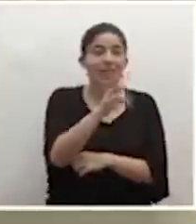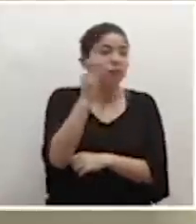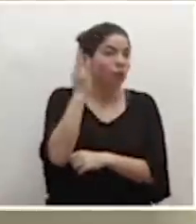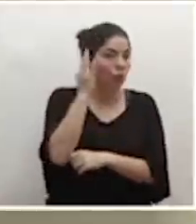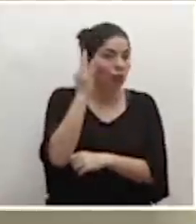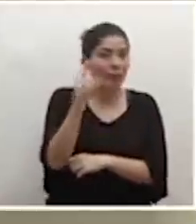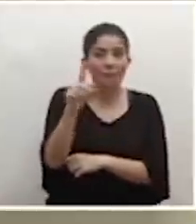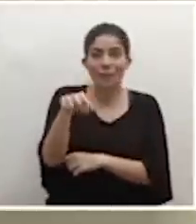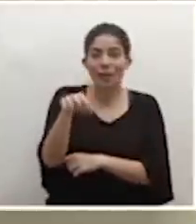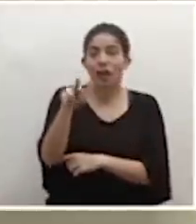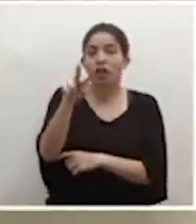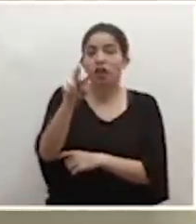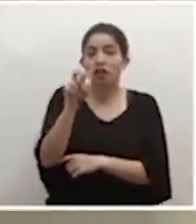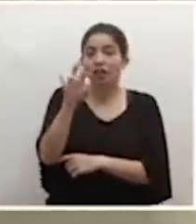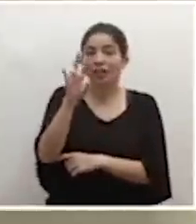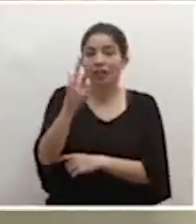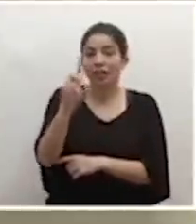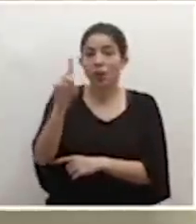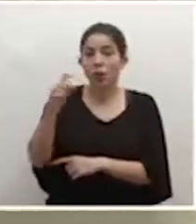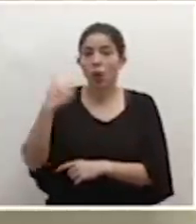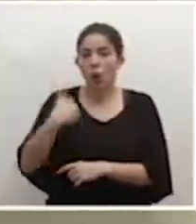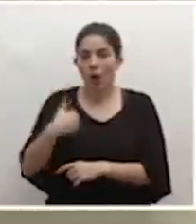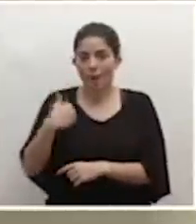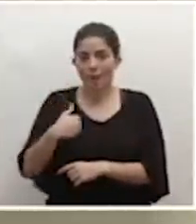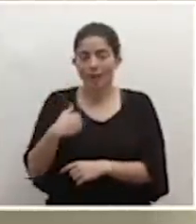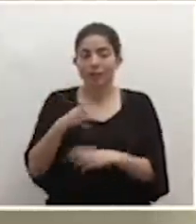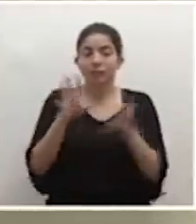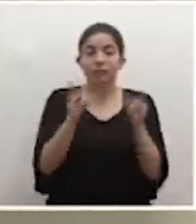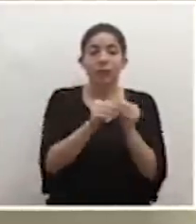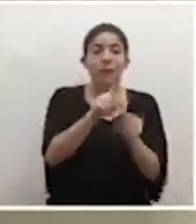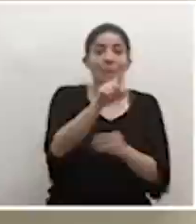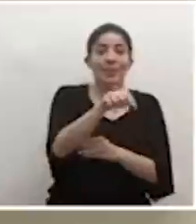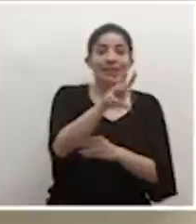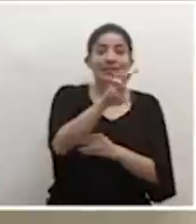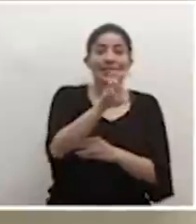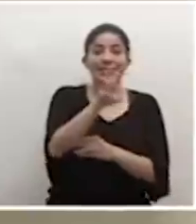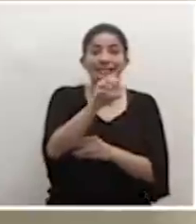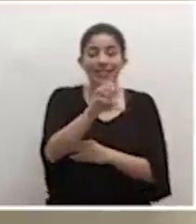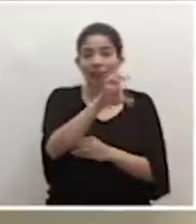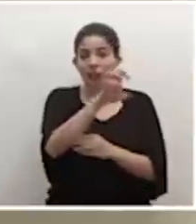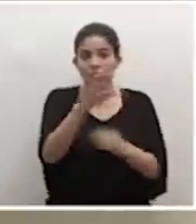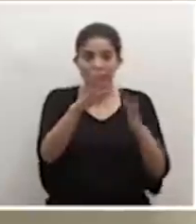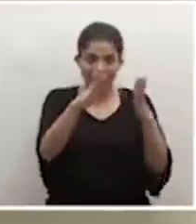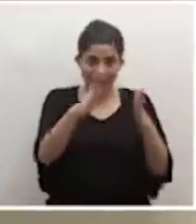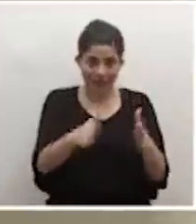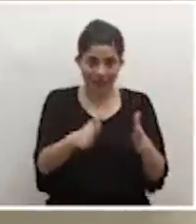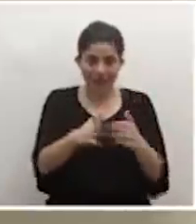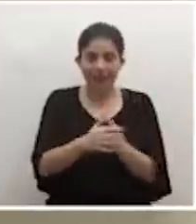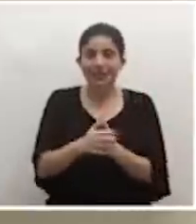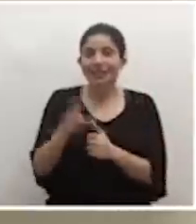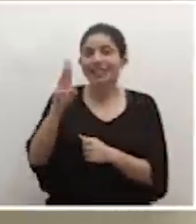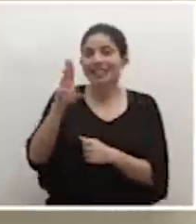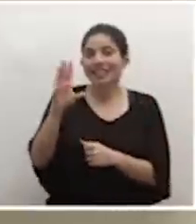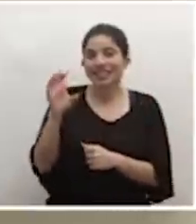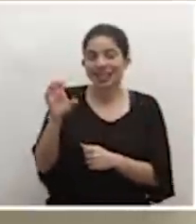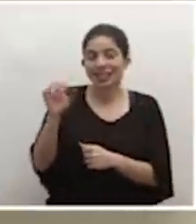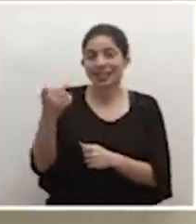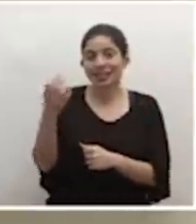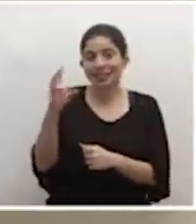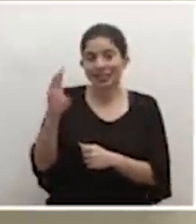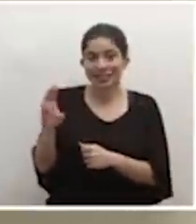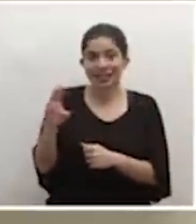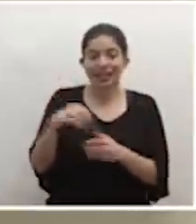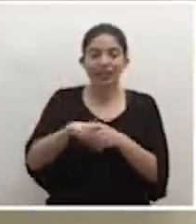mil 271 hombres, de los cuales tenemos mil 660 que son costarricenses y 617